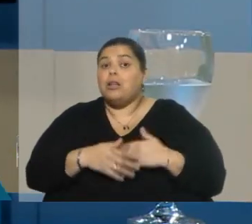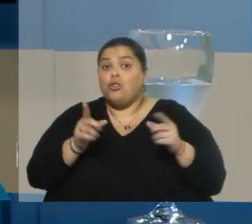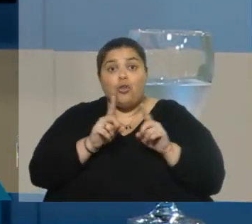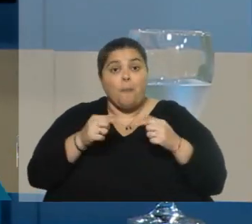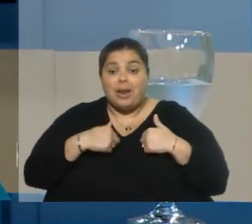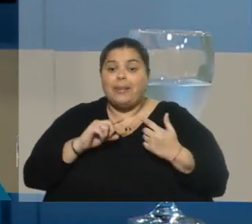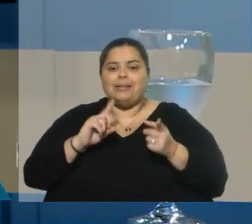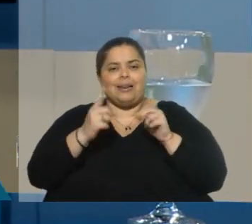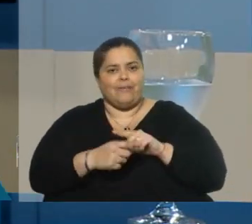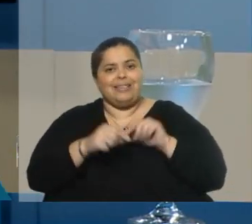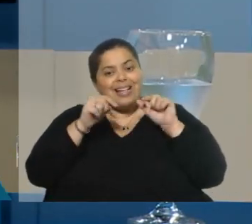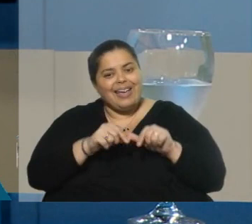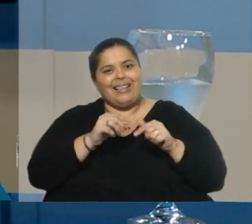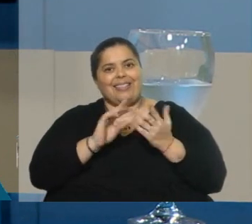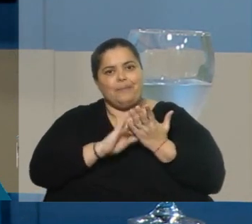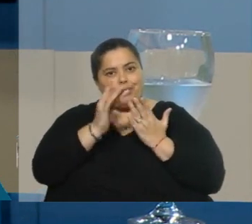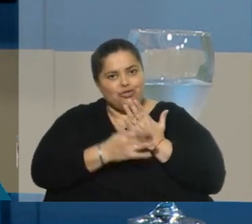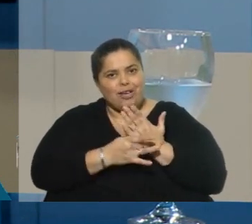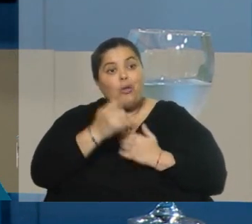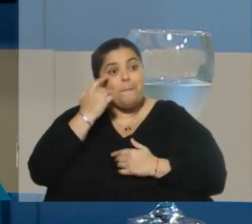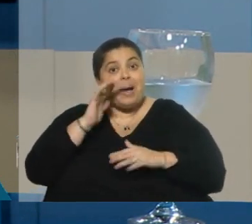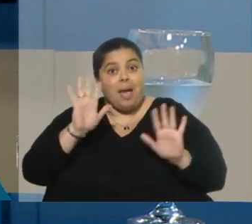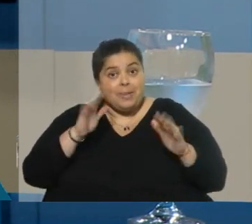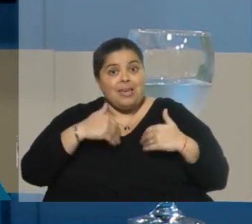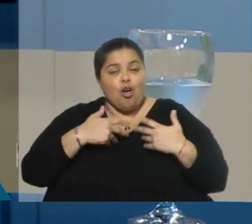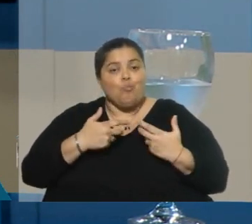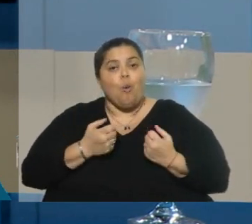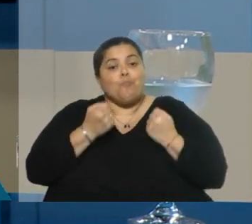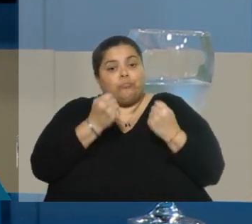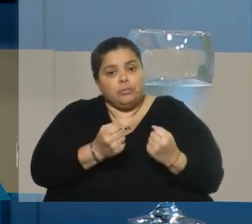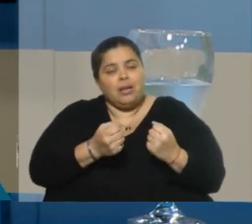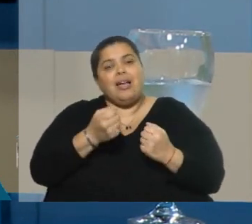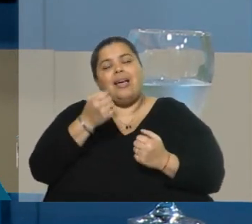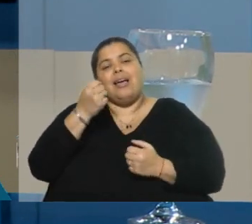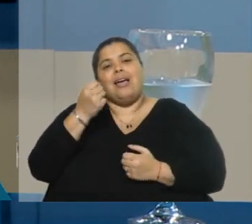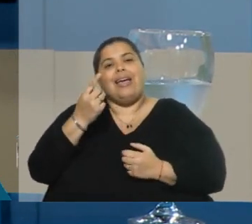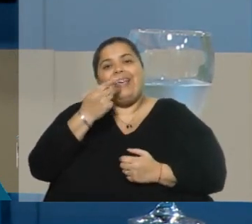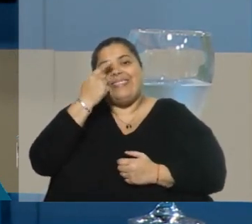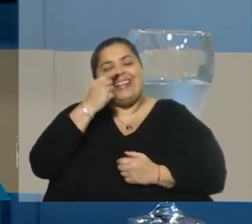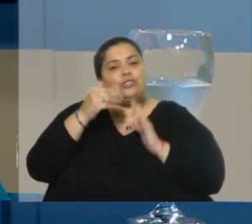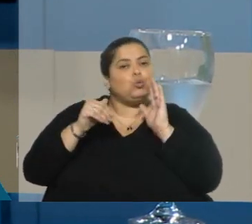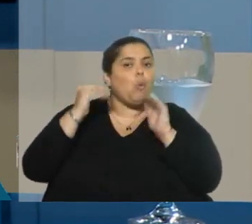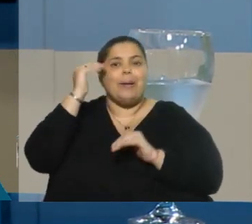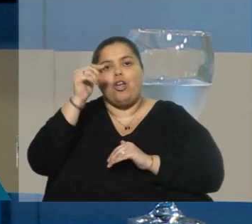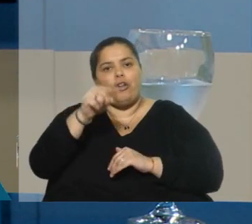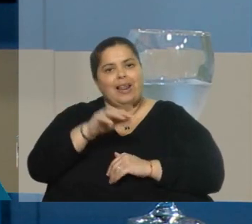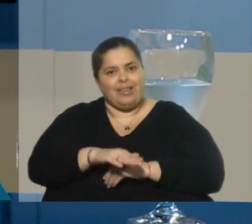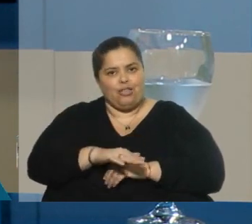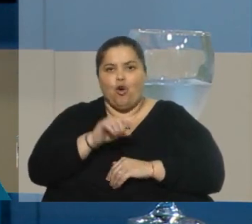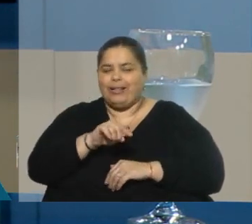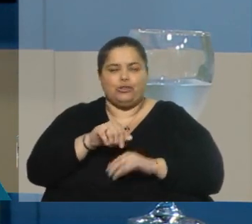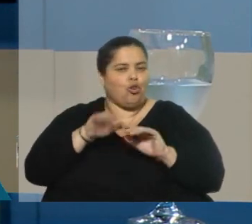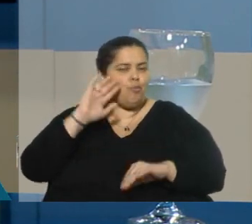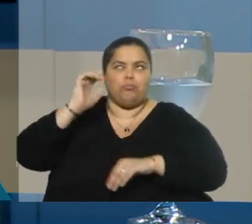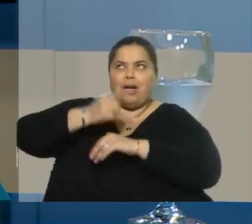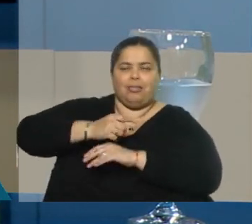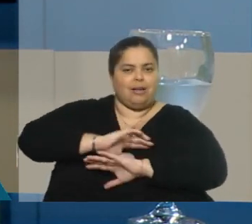iniciativa es reforzar los criterios ya vigentes en el código, uno de ellos, el interés superior del niño como elemento ordenador o